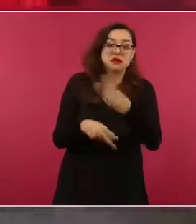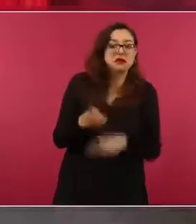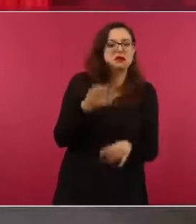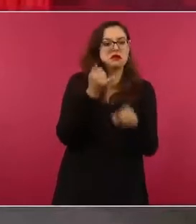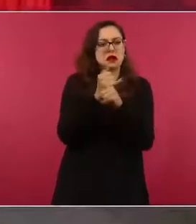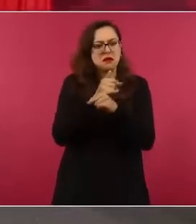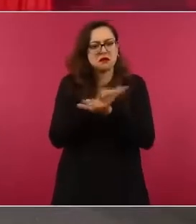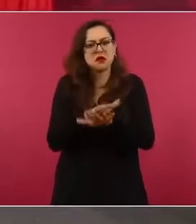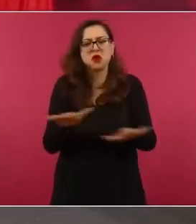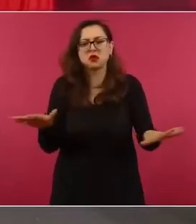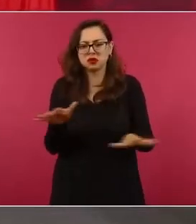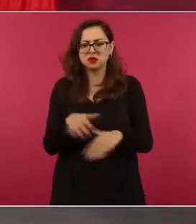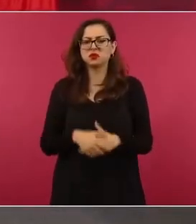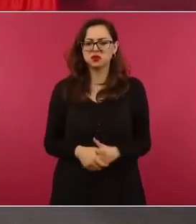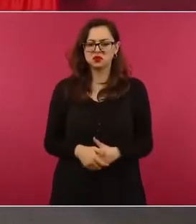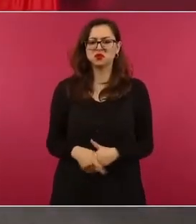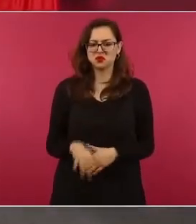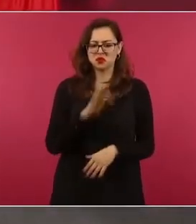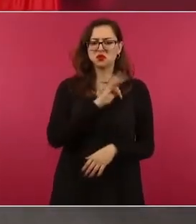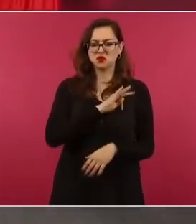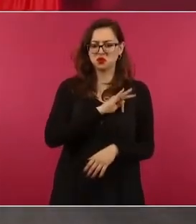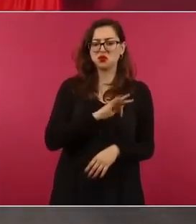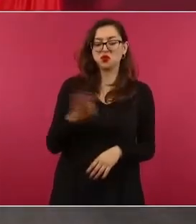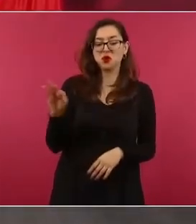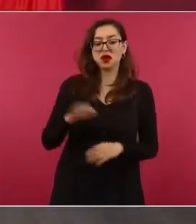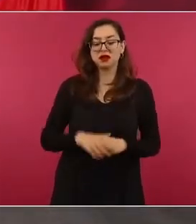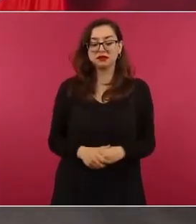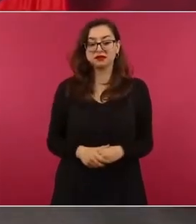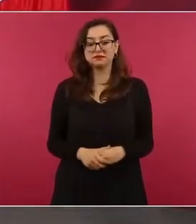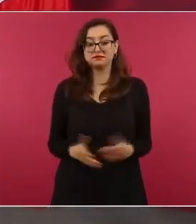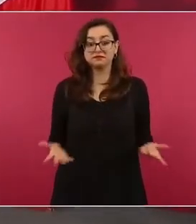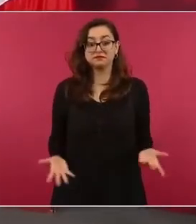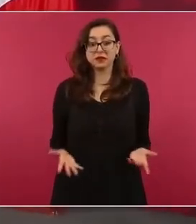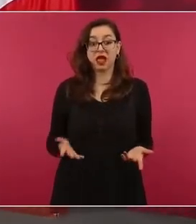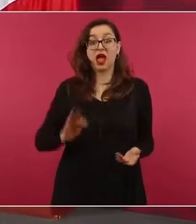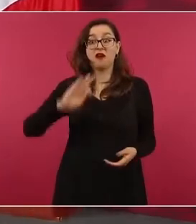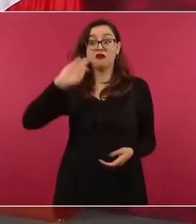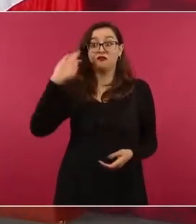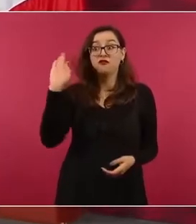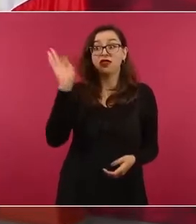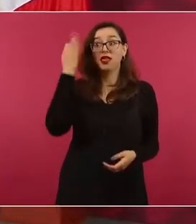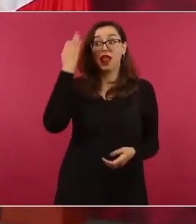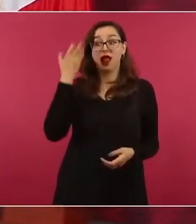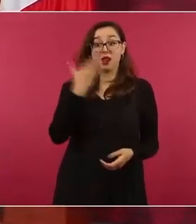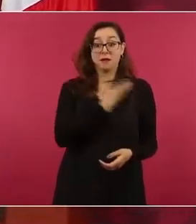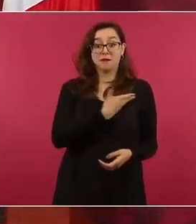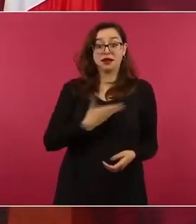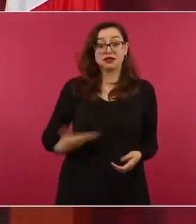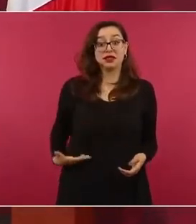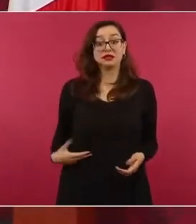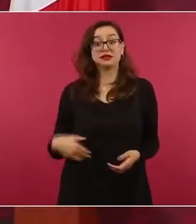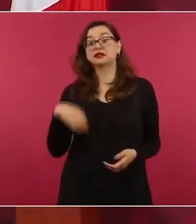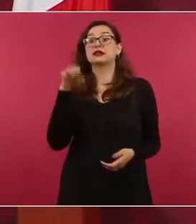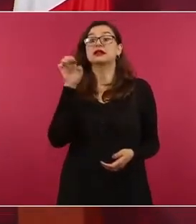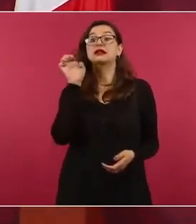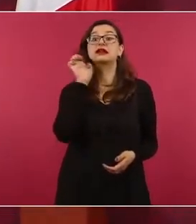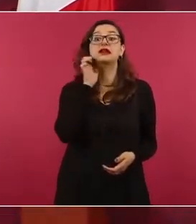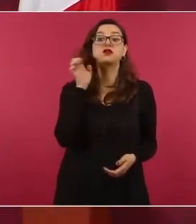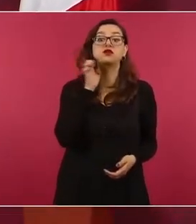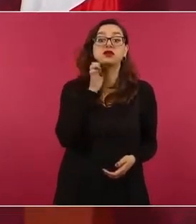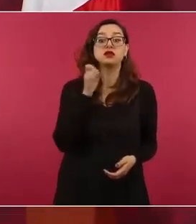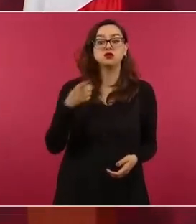Este gobierno no permite la corrupción, nosotros tenemos como misión